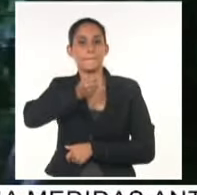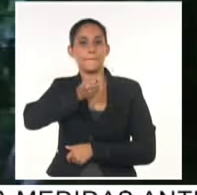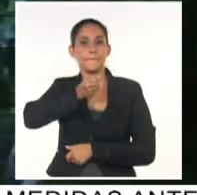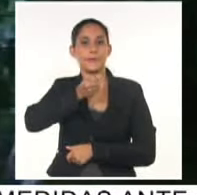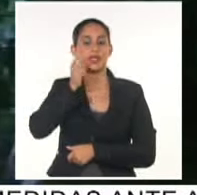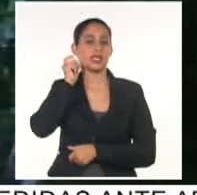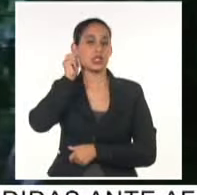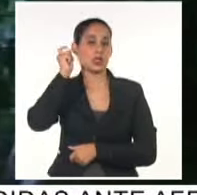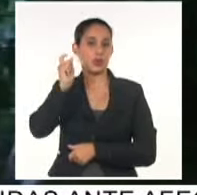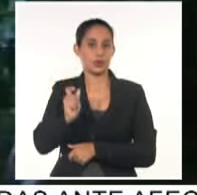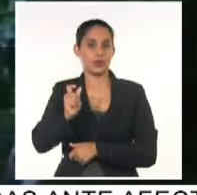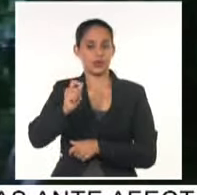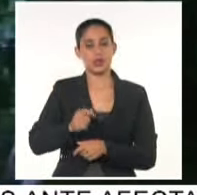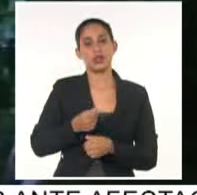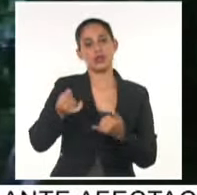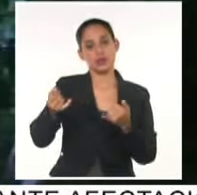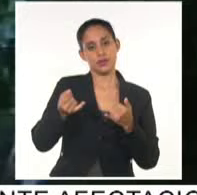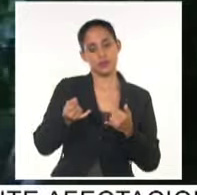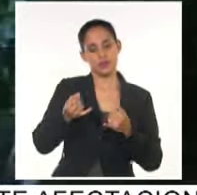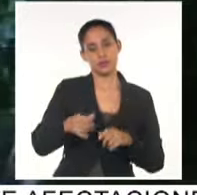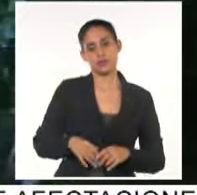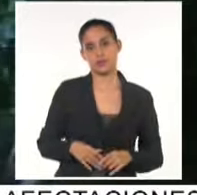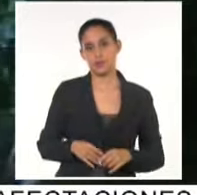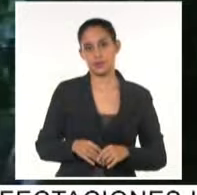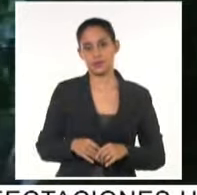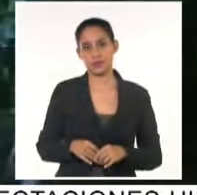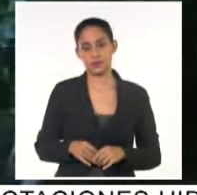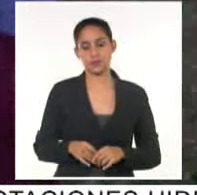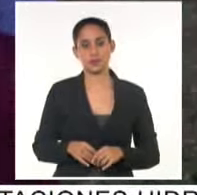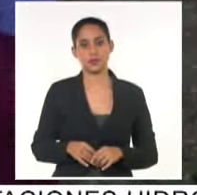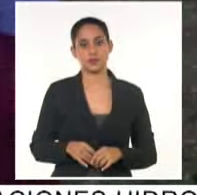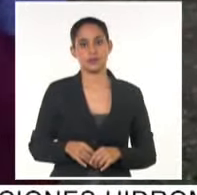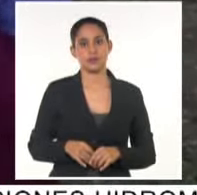Arguelles Verdión, quien nos amplía esta información. Idolquiz, adelante.